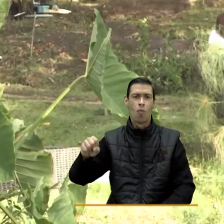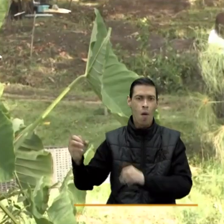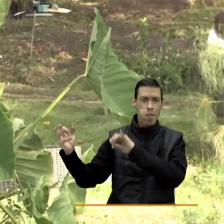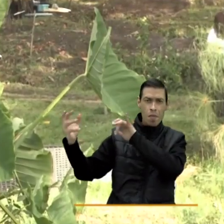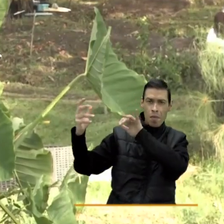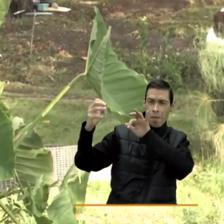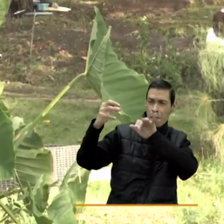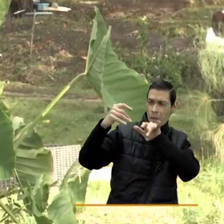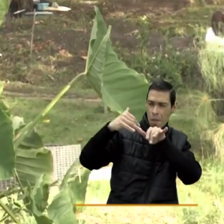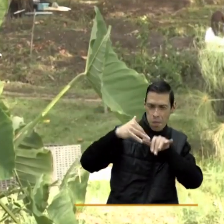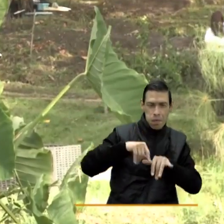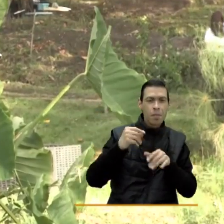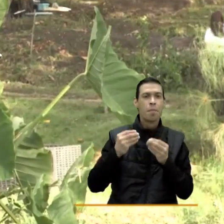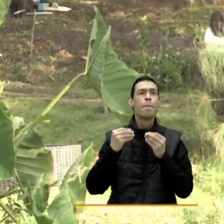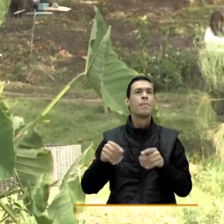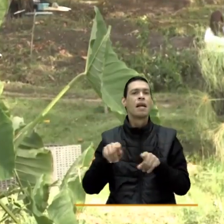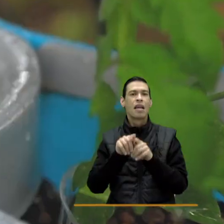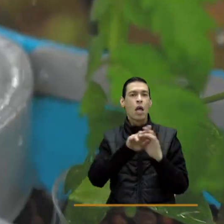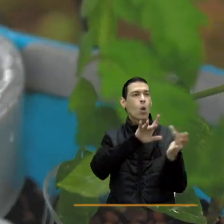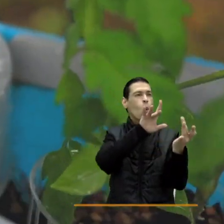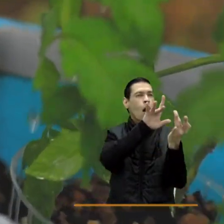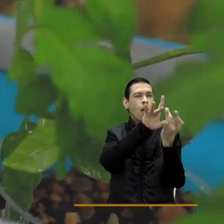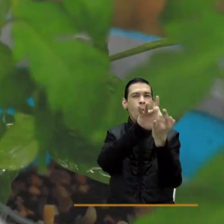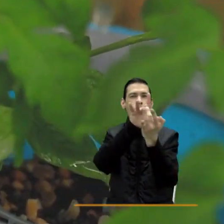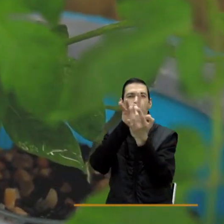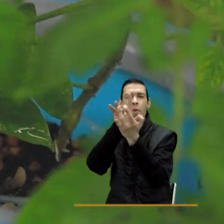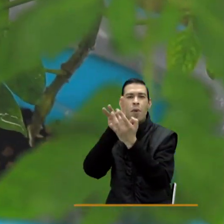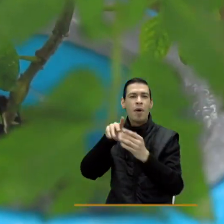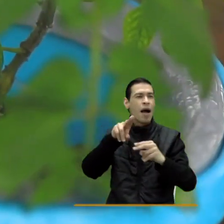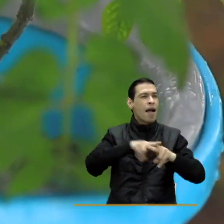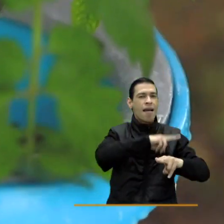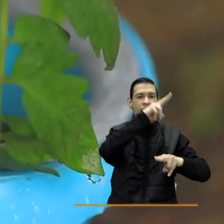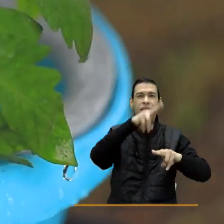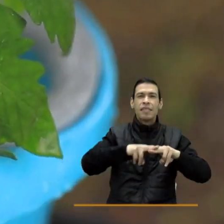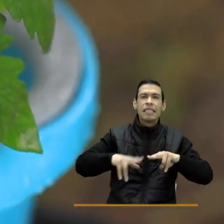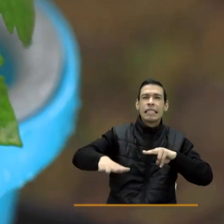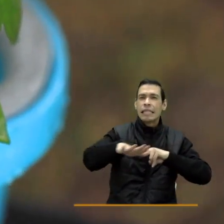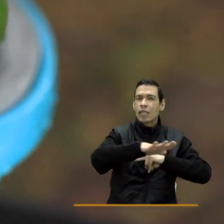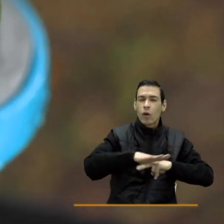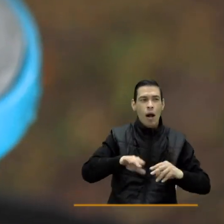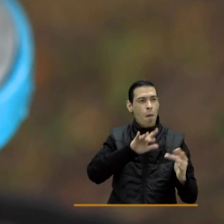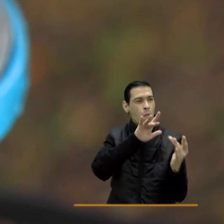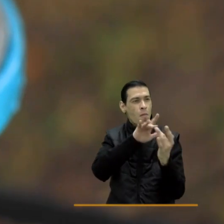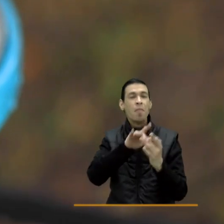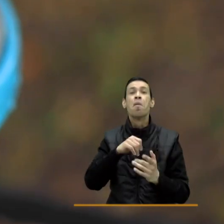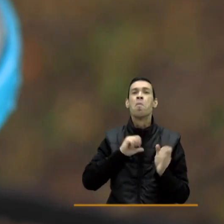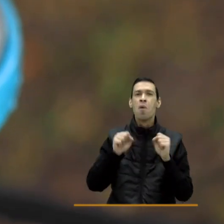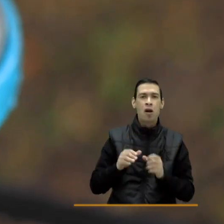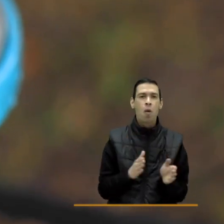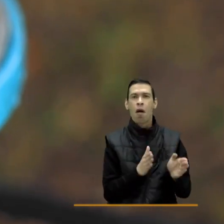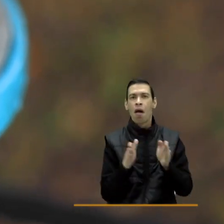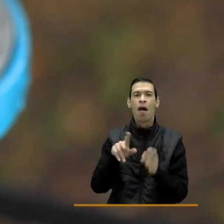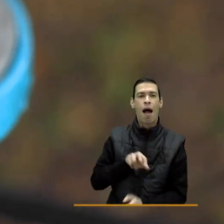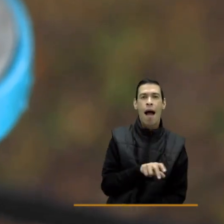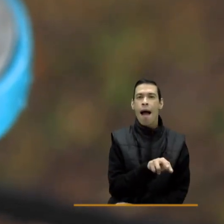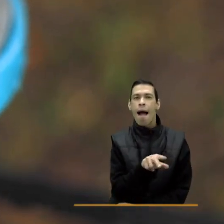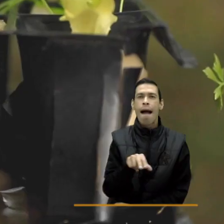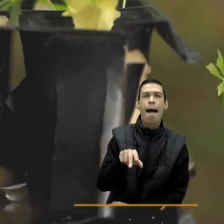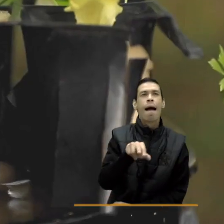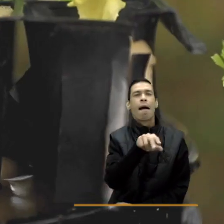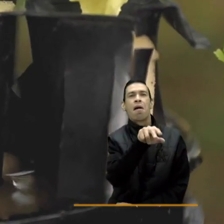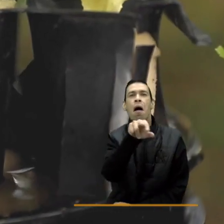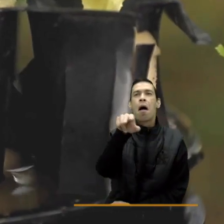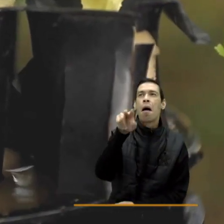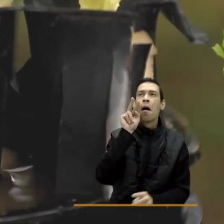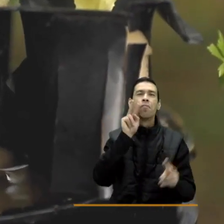personas pueden venir a tener un contacto directo con la naturaleza en el cual hay senderismo guiado,